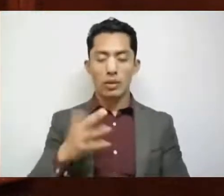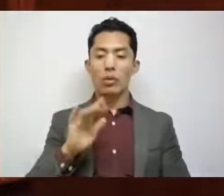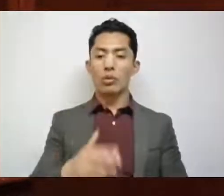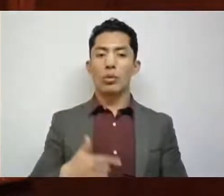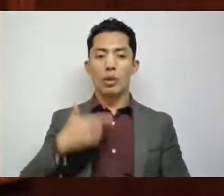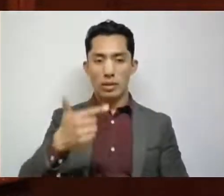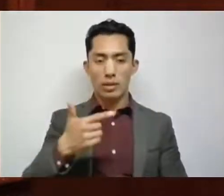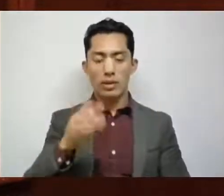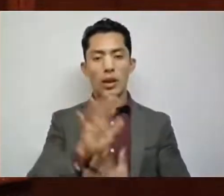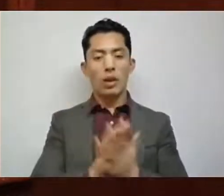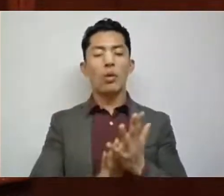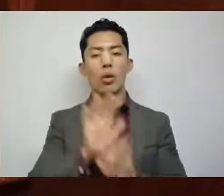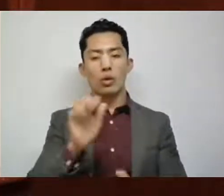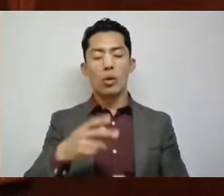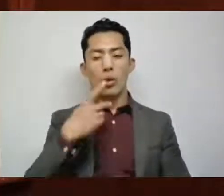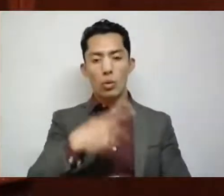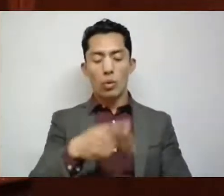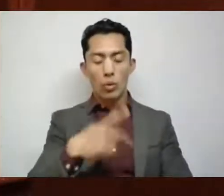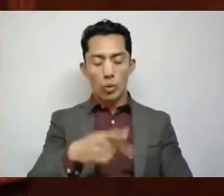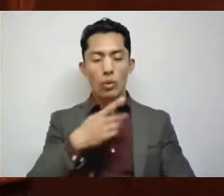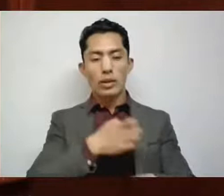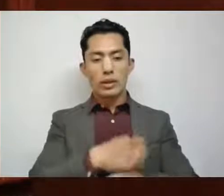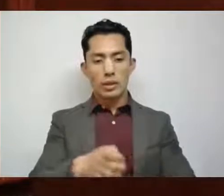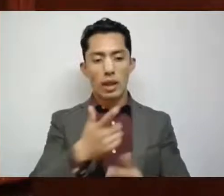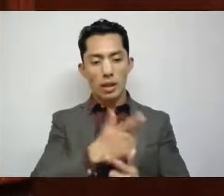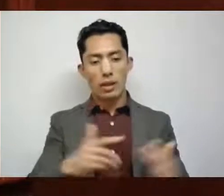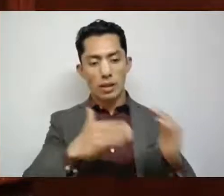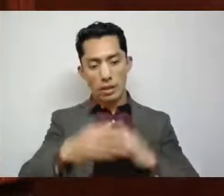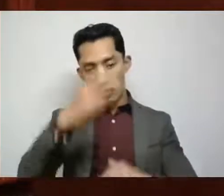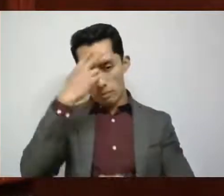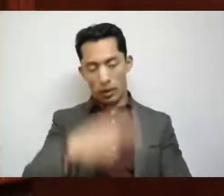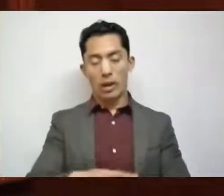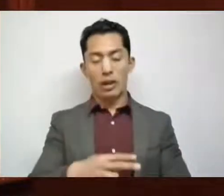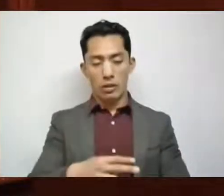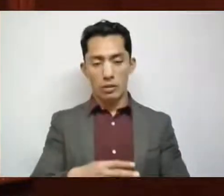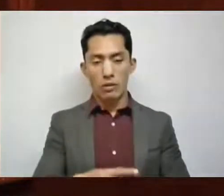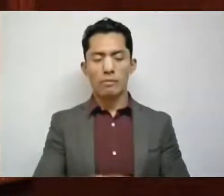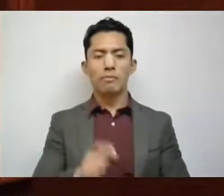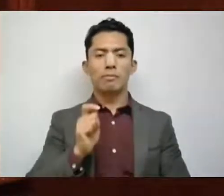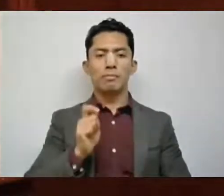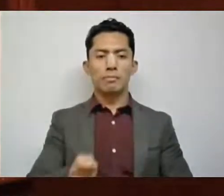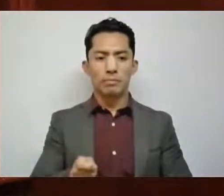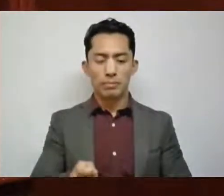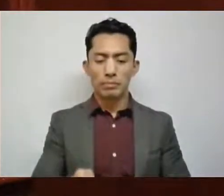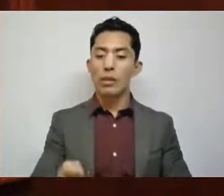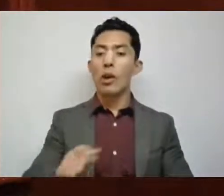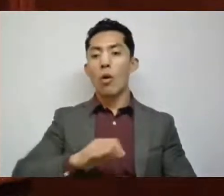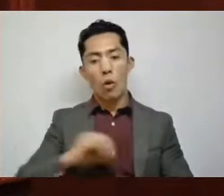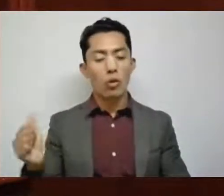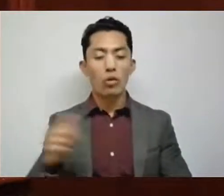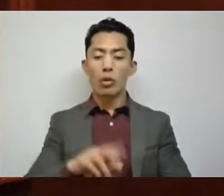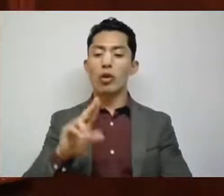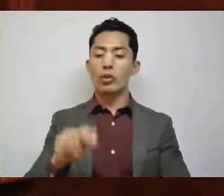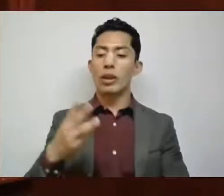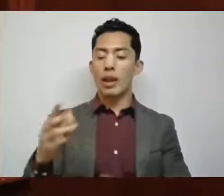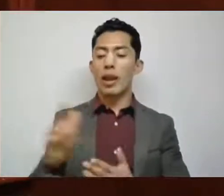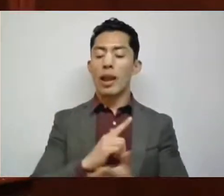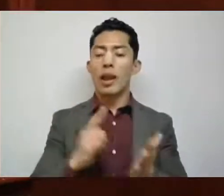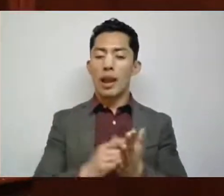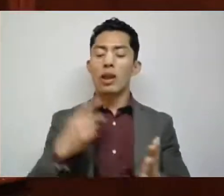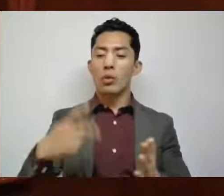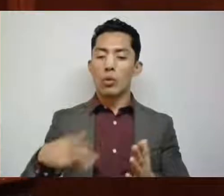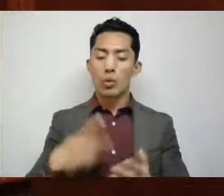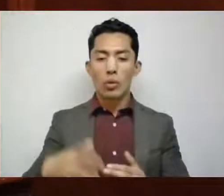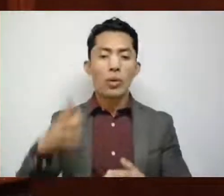de la Constitución Política del Estado Libre y Soberano de México, 83 de la Ley Orgánica del Poder